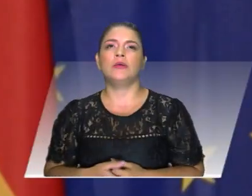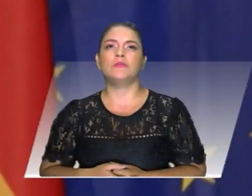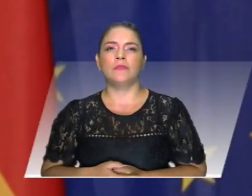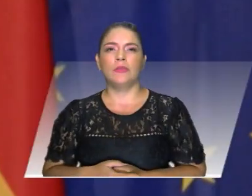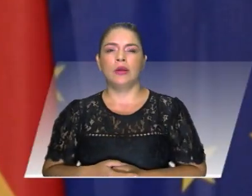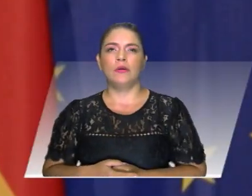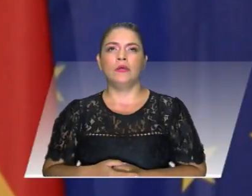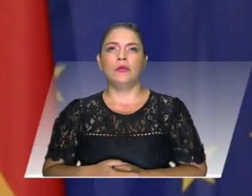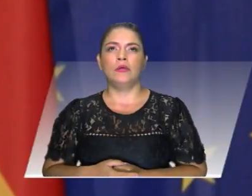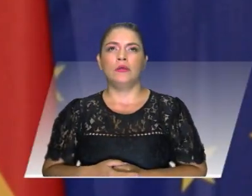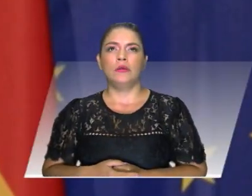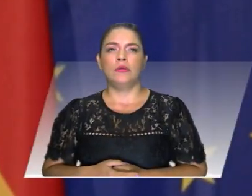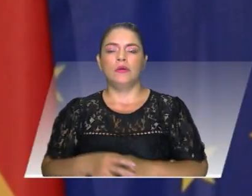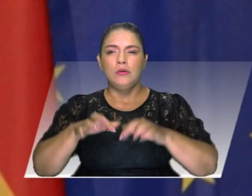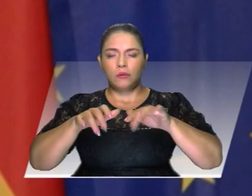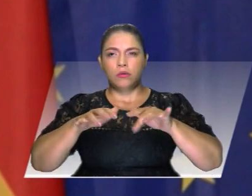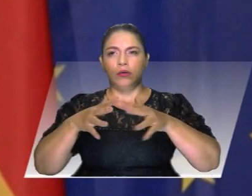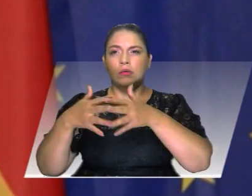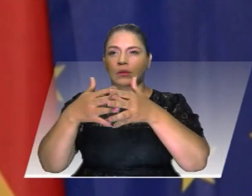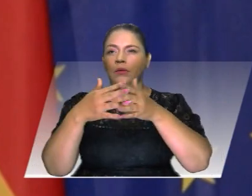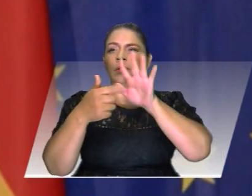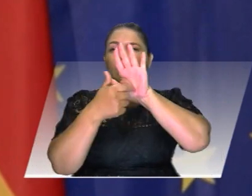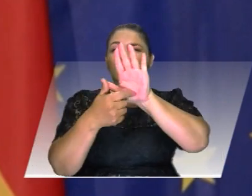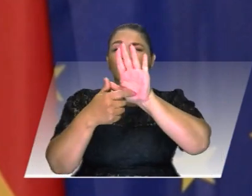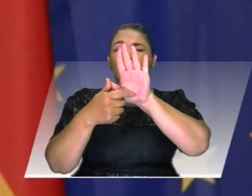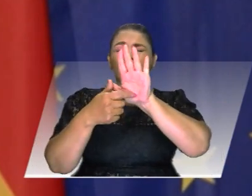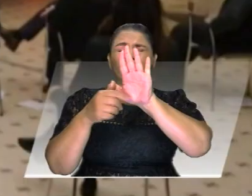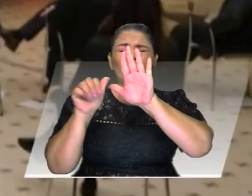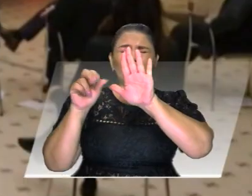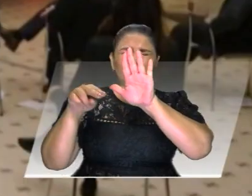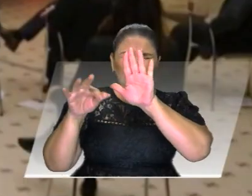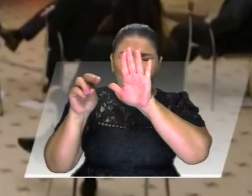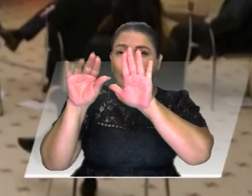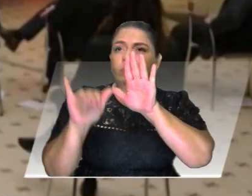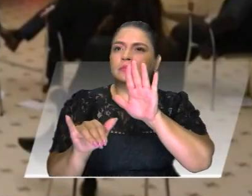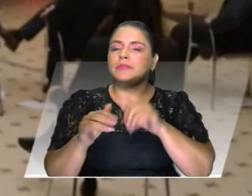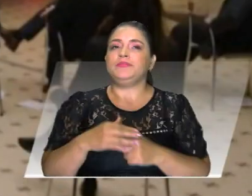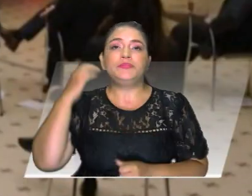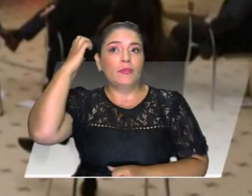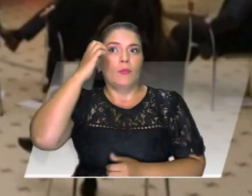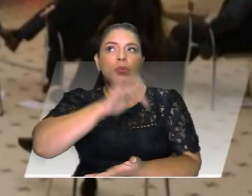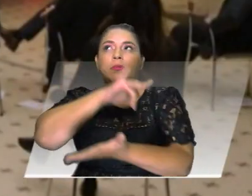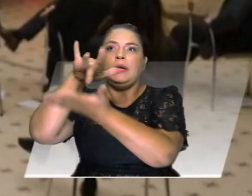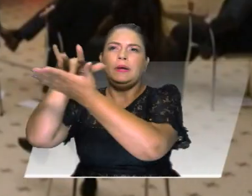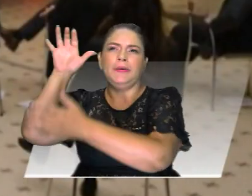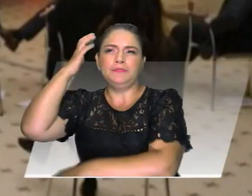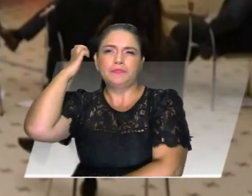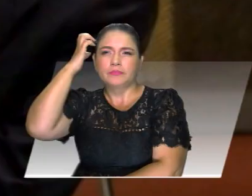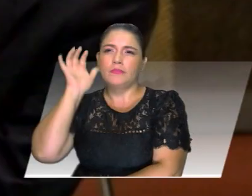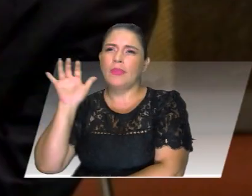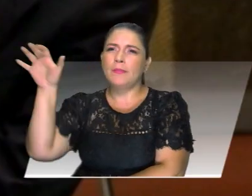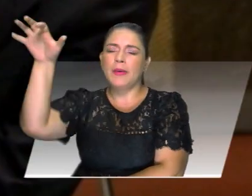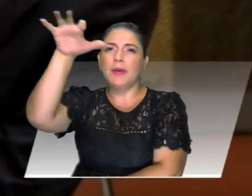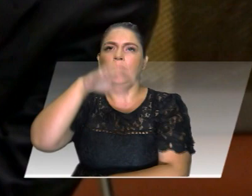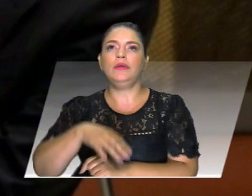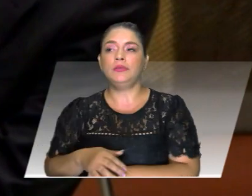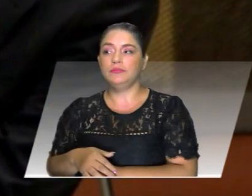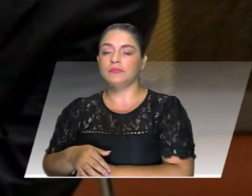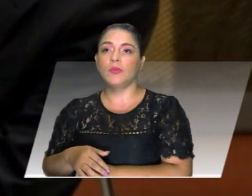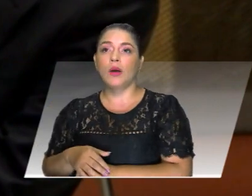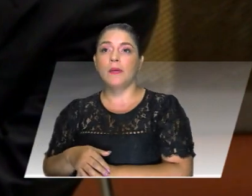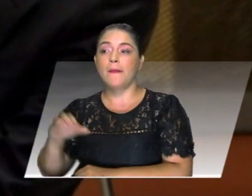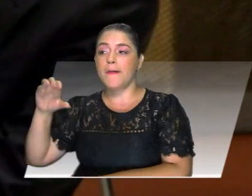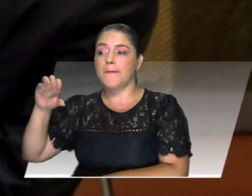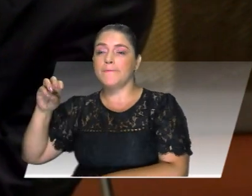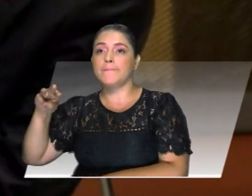El secretario de Estado de los Estados Unidos, Antony Blinken, en su recorrido por Europa ante la escalada de Moscú sobre Ucrania, que reta los